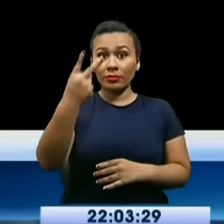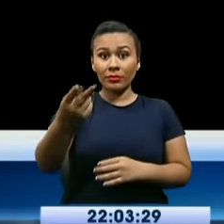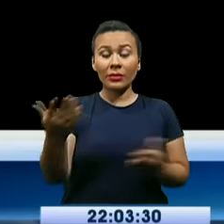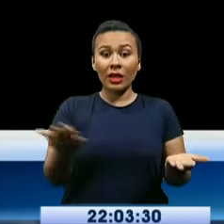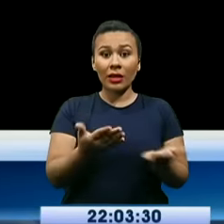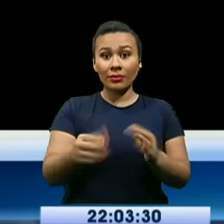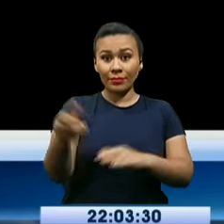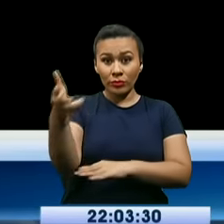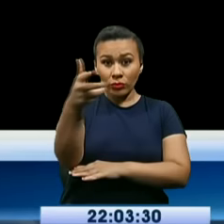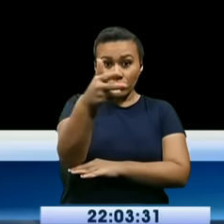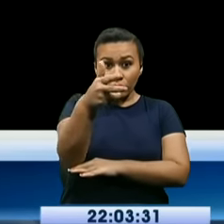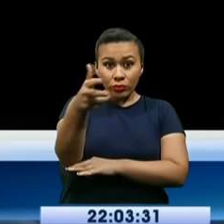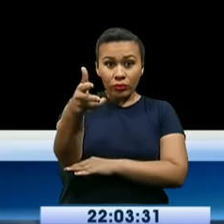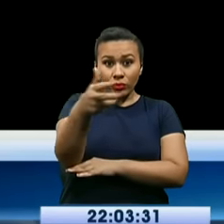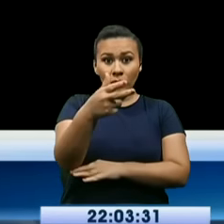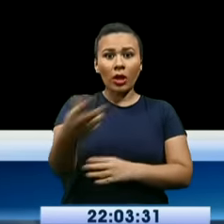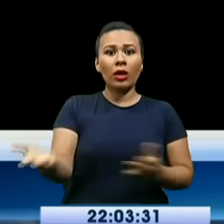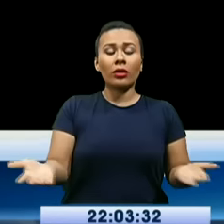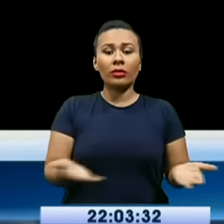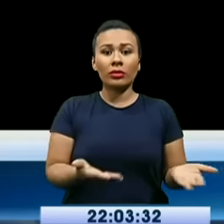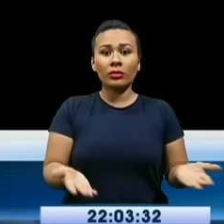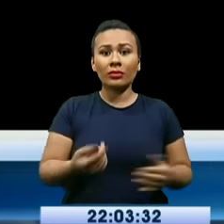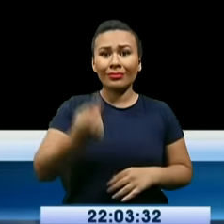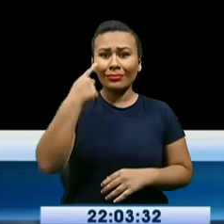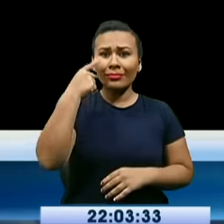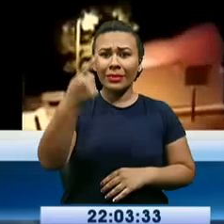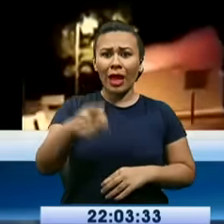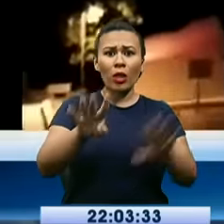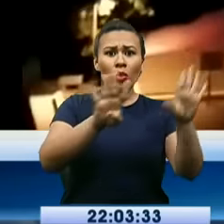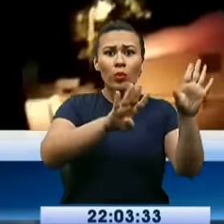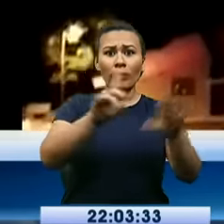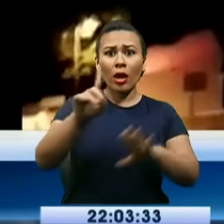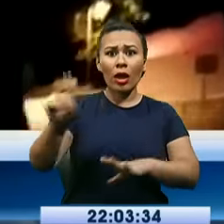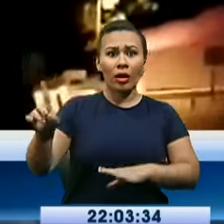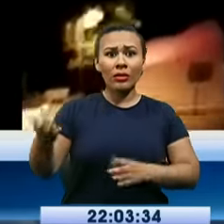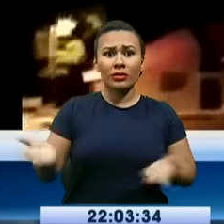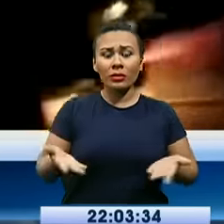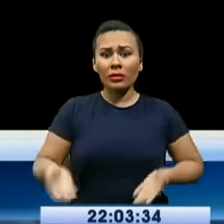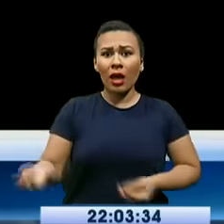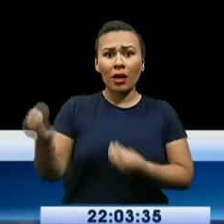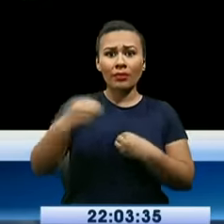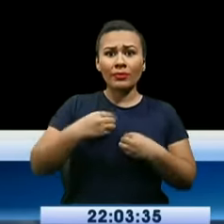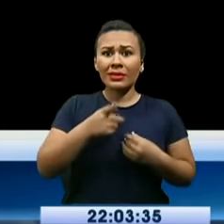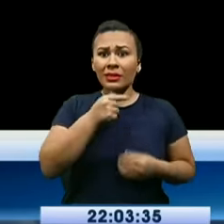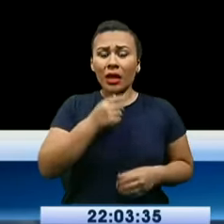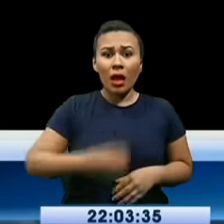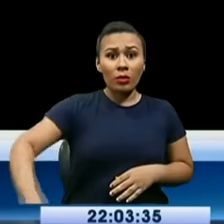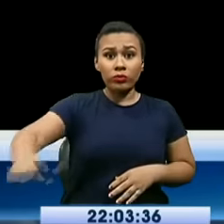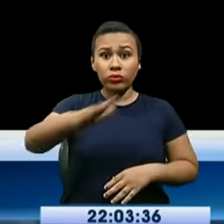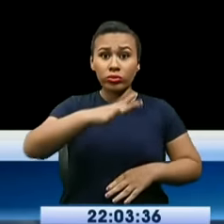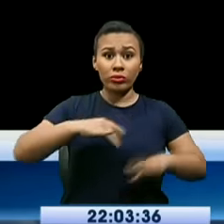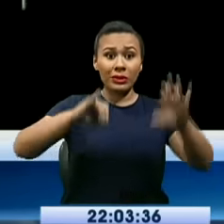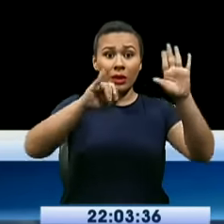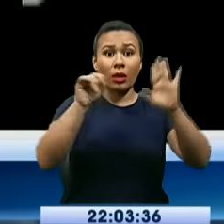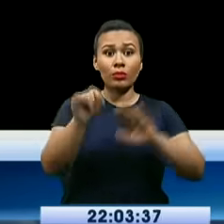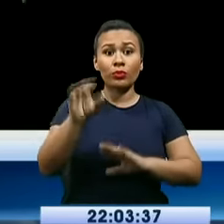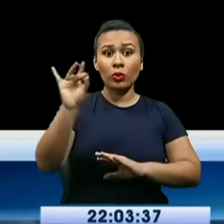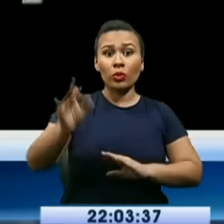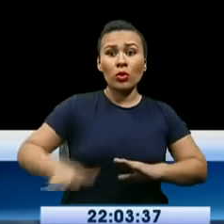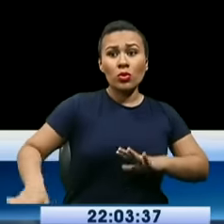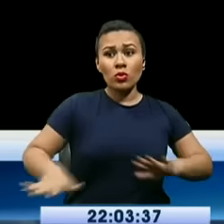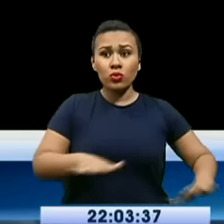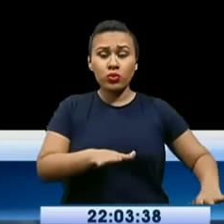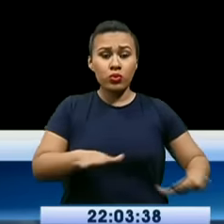las cámaras de seguridad del sistema integrado ECU-911 muestran la intensidad del sismo de 6.8 en la escala de